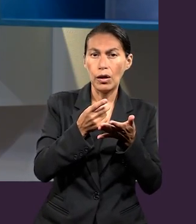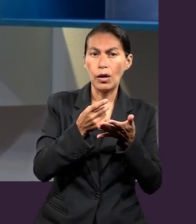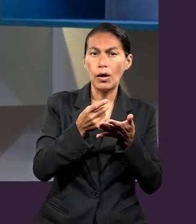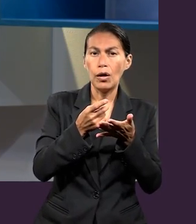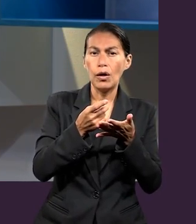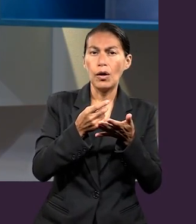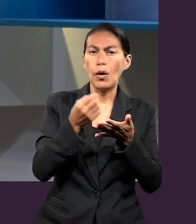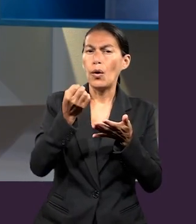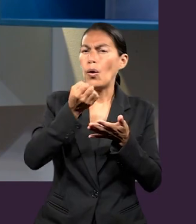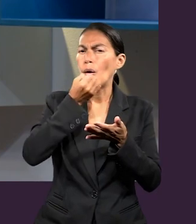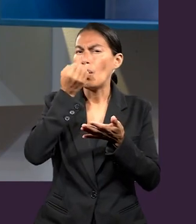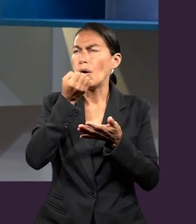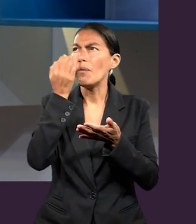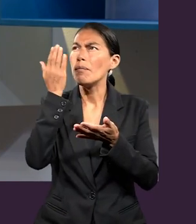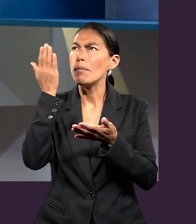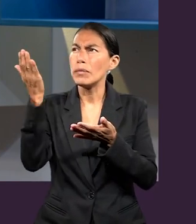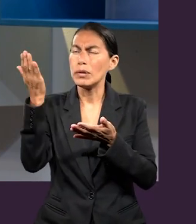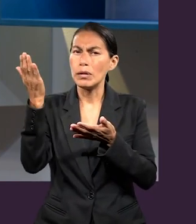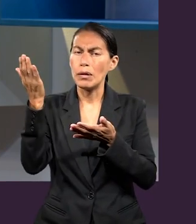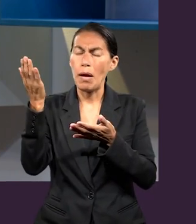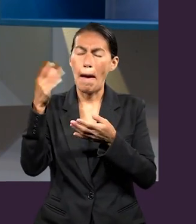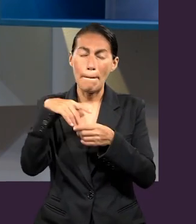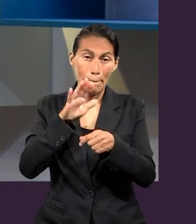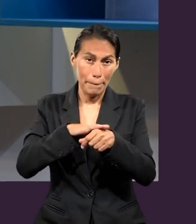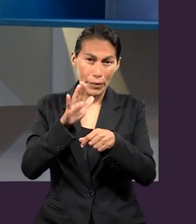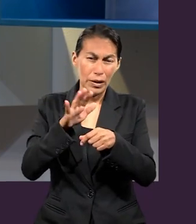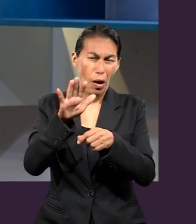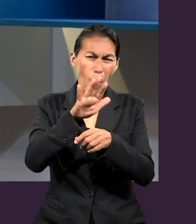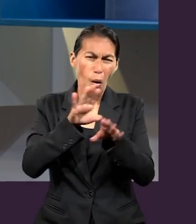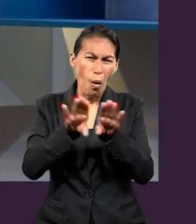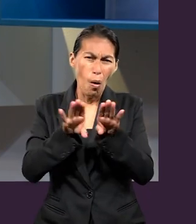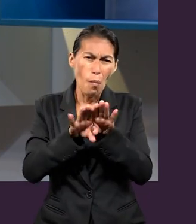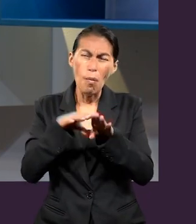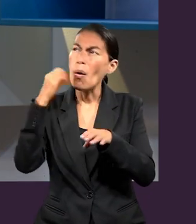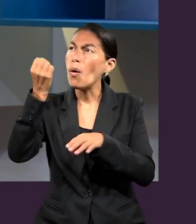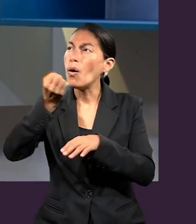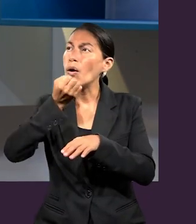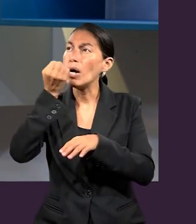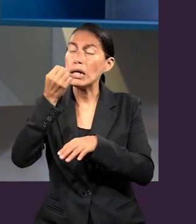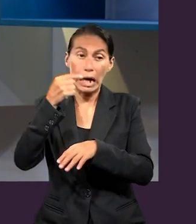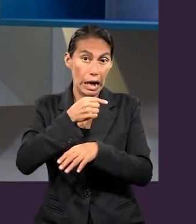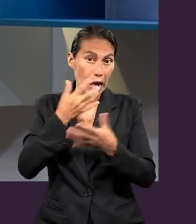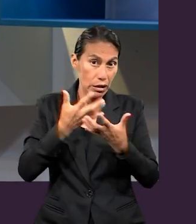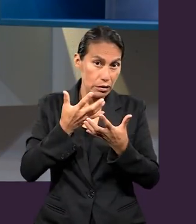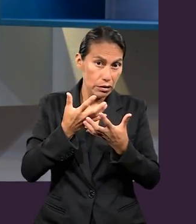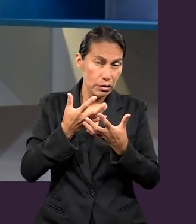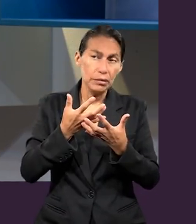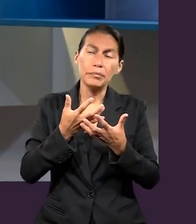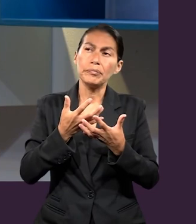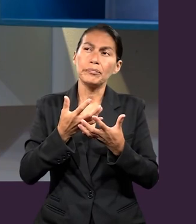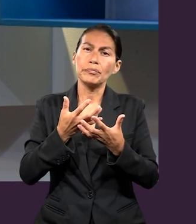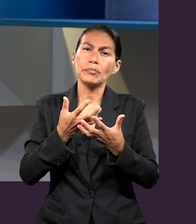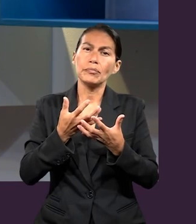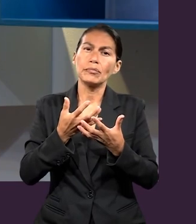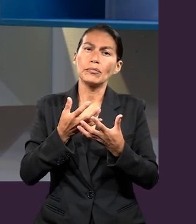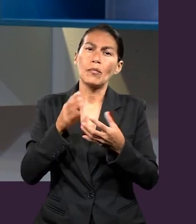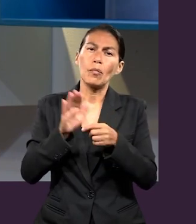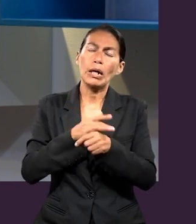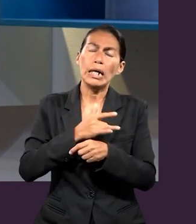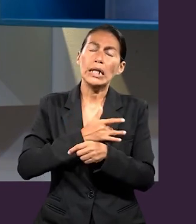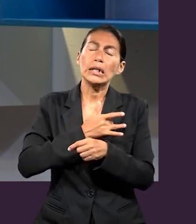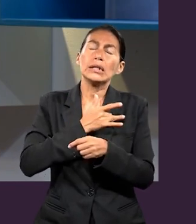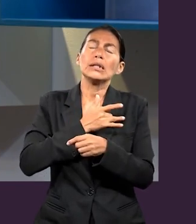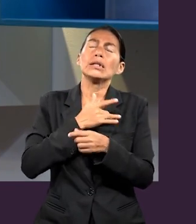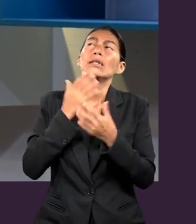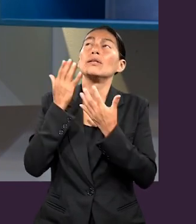peticiones de oración. En realidad, más que peticiones, revela el contenido de la oración, de la oración que él hace. Porque